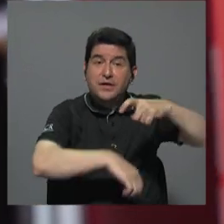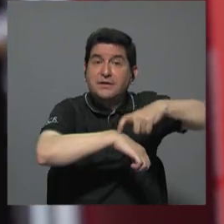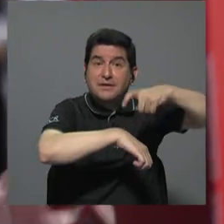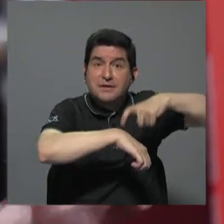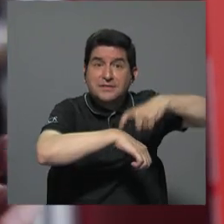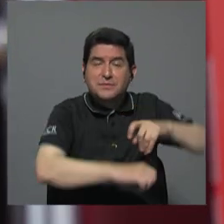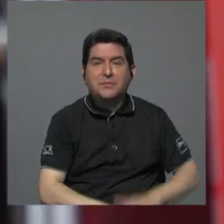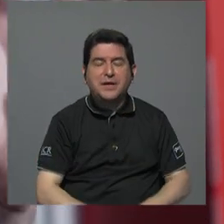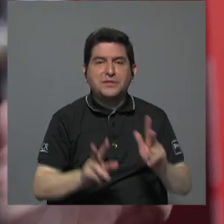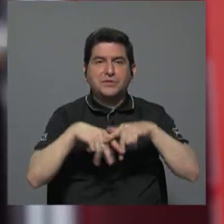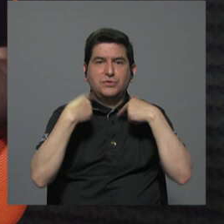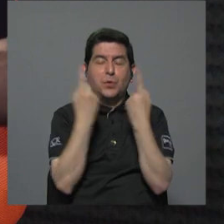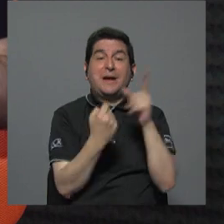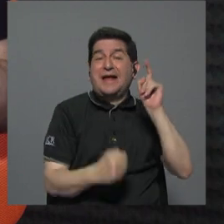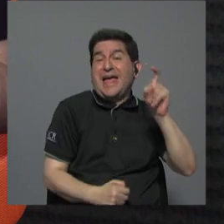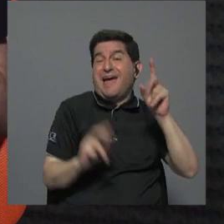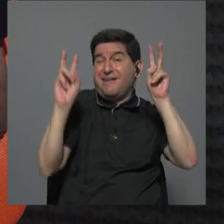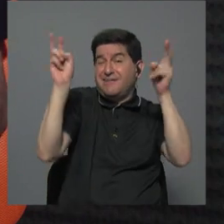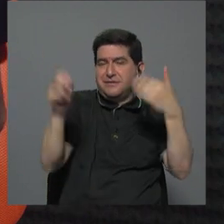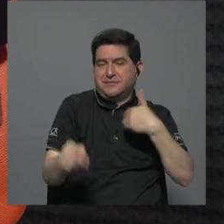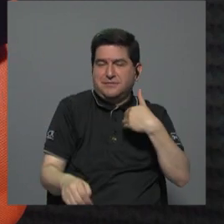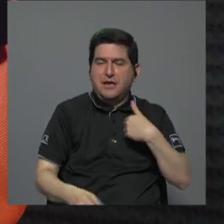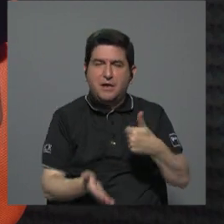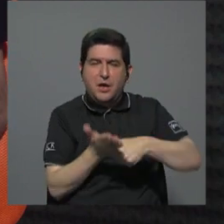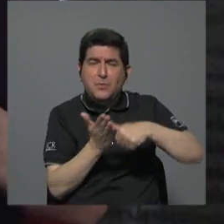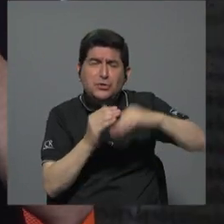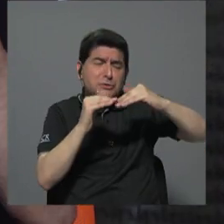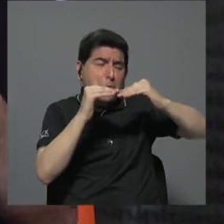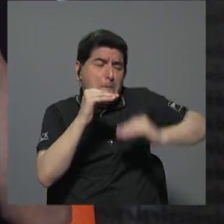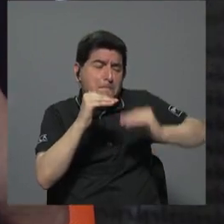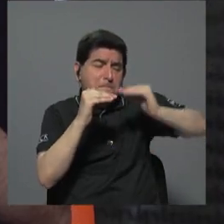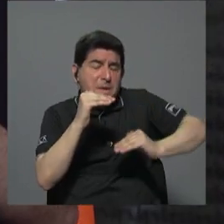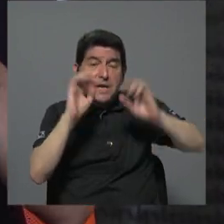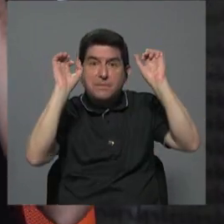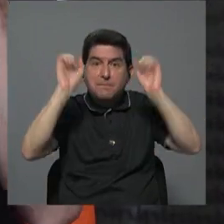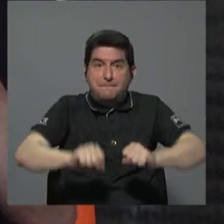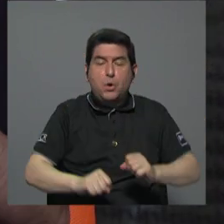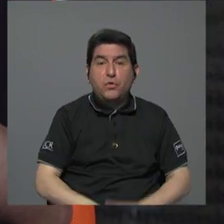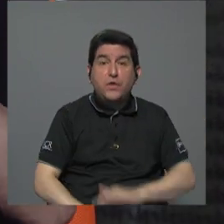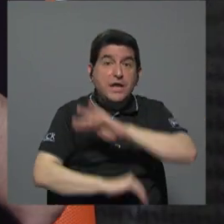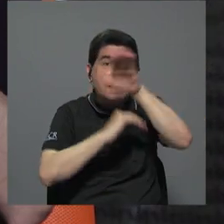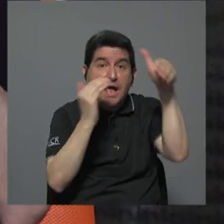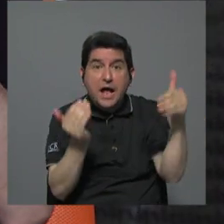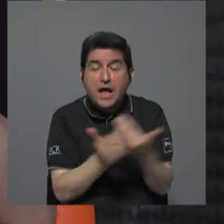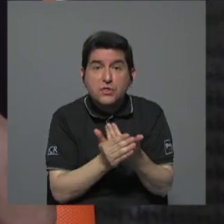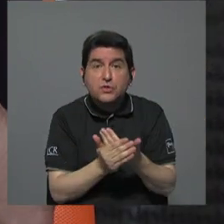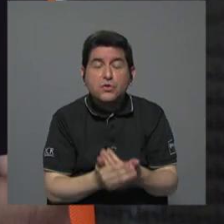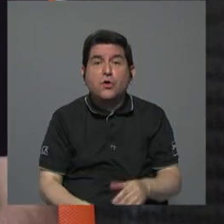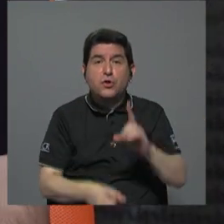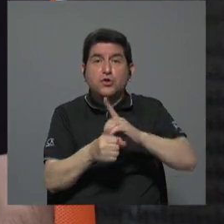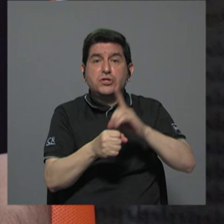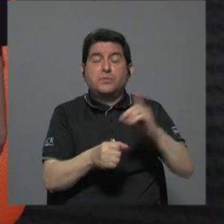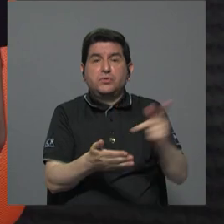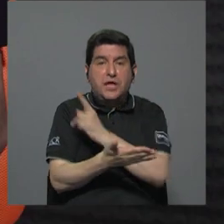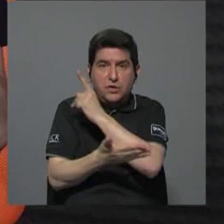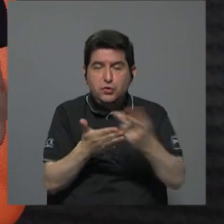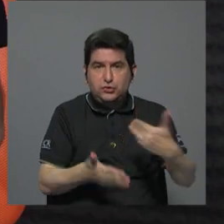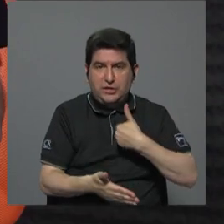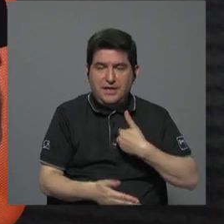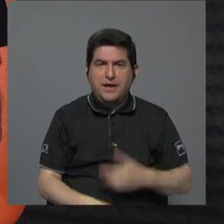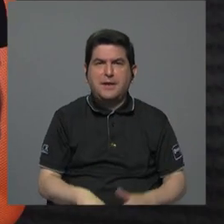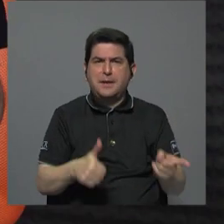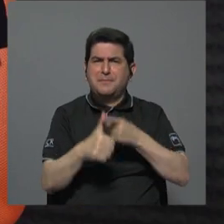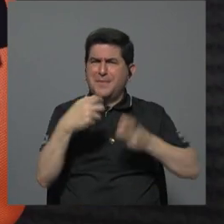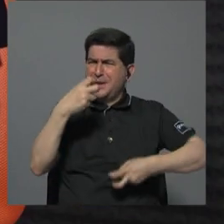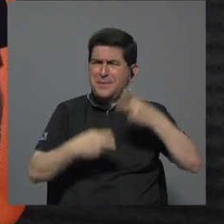ese partido X que obtuvo una votación mínima podría llevarse todas las diputaciones de esa provincia el primer